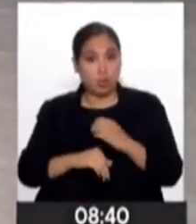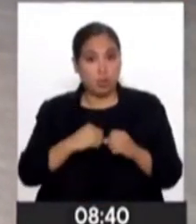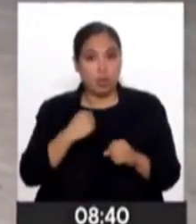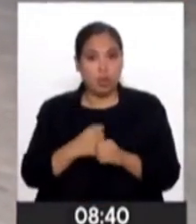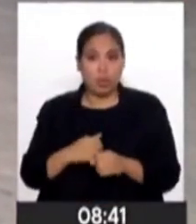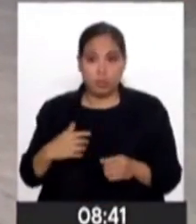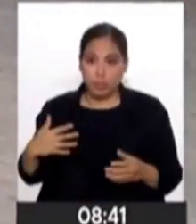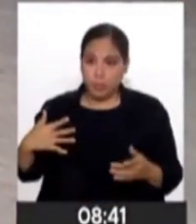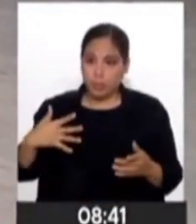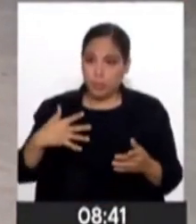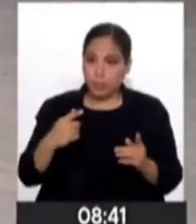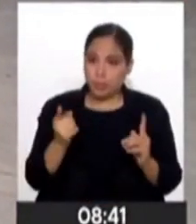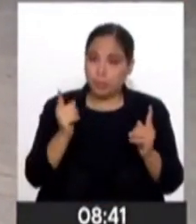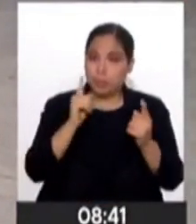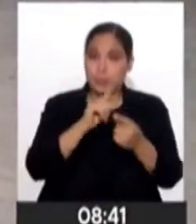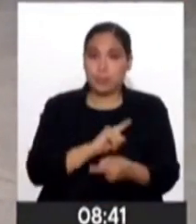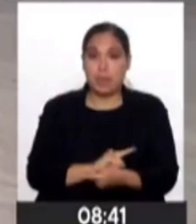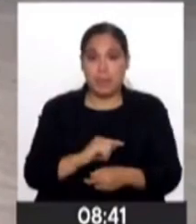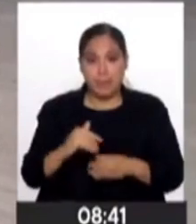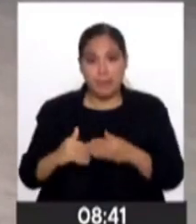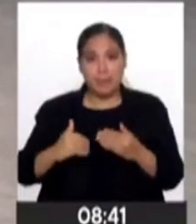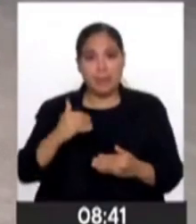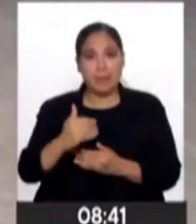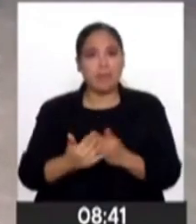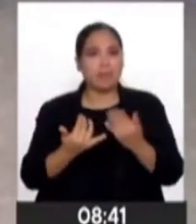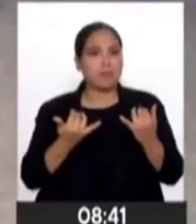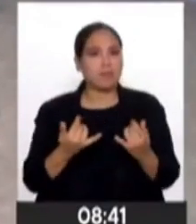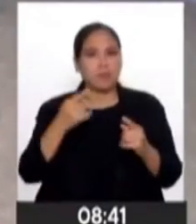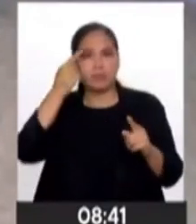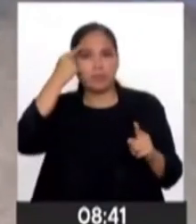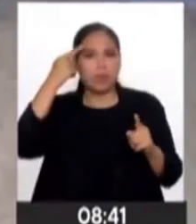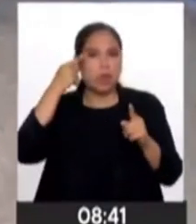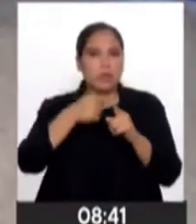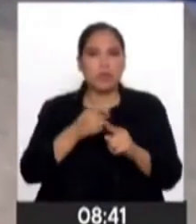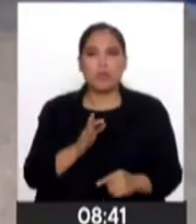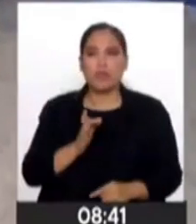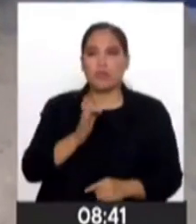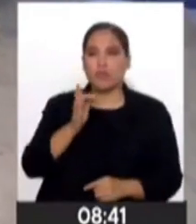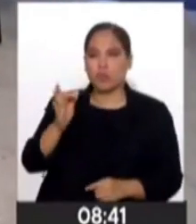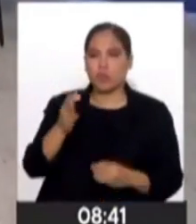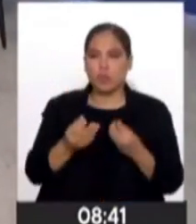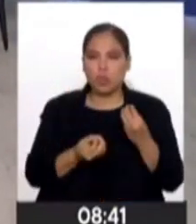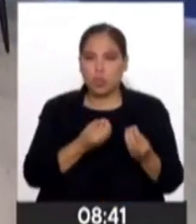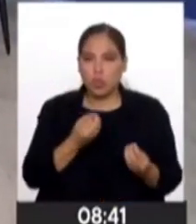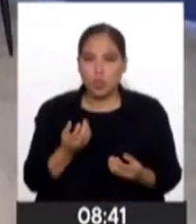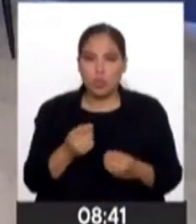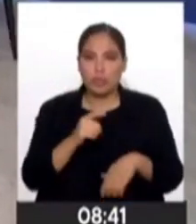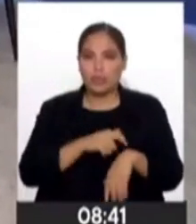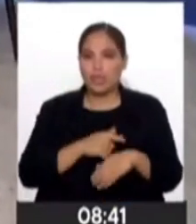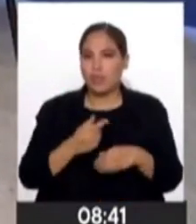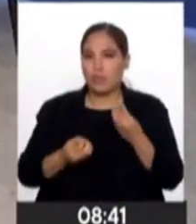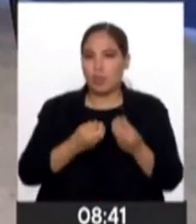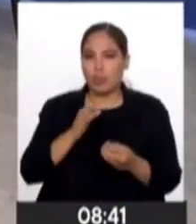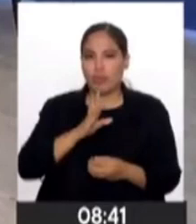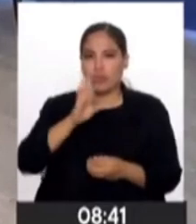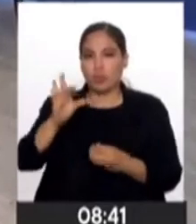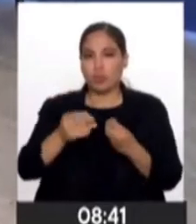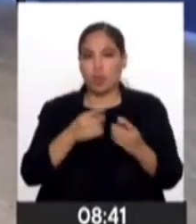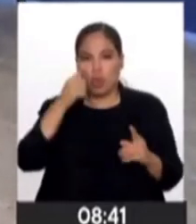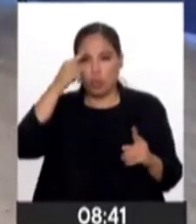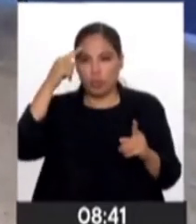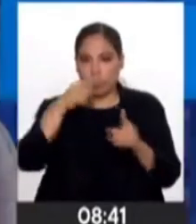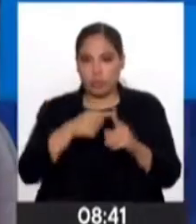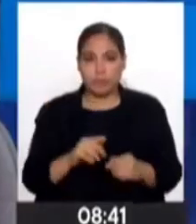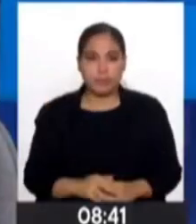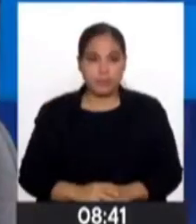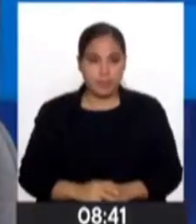evolucionando con el paso de los años. Sí. ¿Qué es lo que se viene? ¿Cuál es el objetivo que tienes ahora a corto, mediano y largo plazo? El objetivo